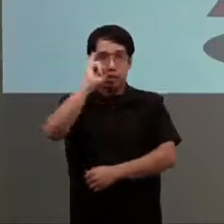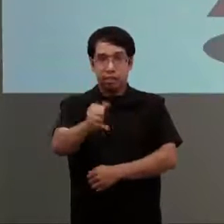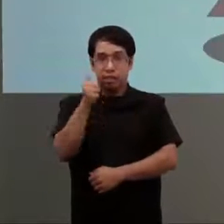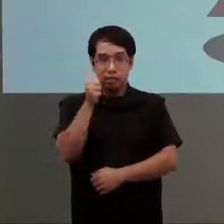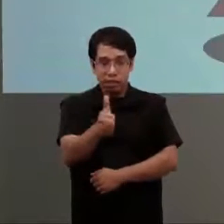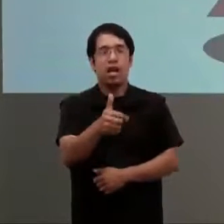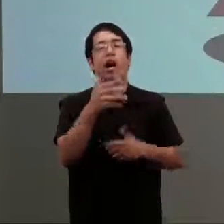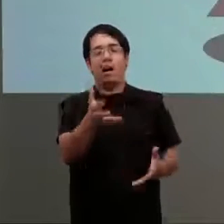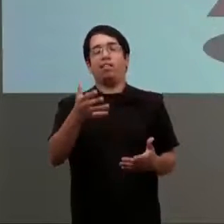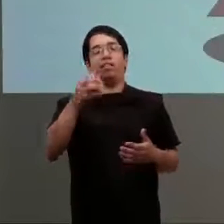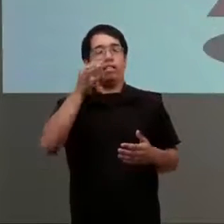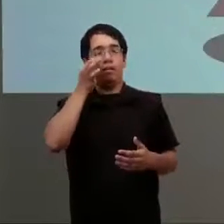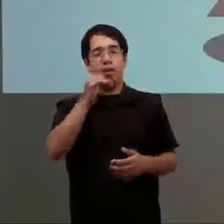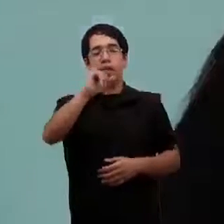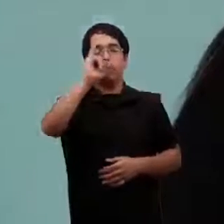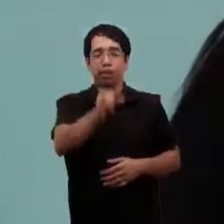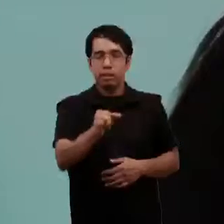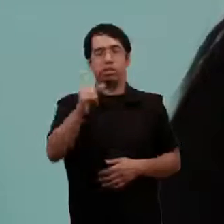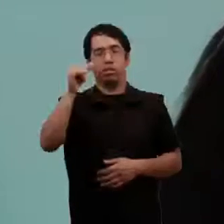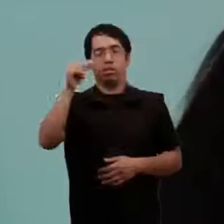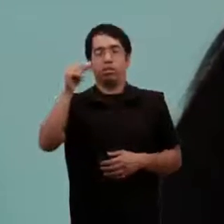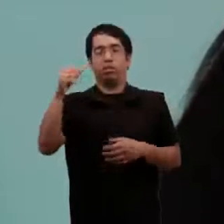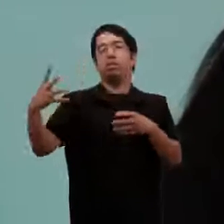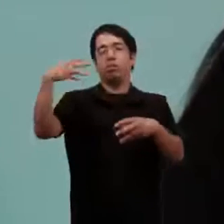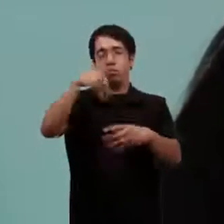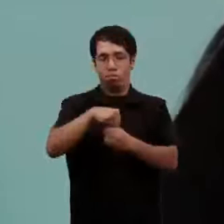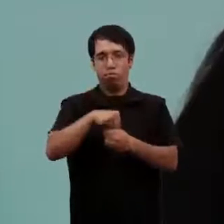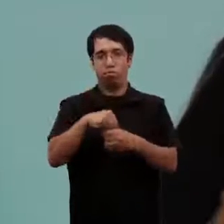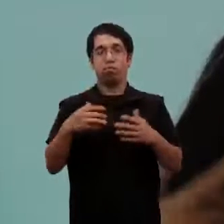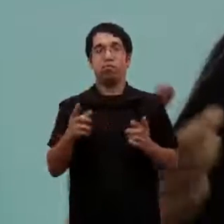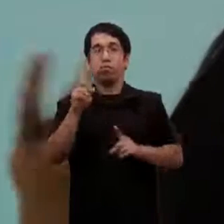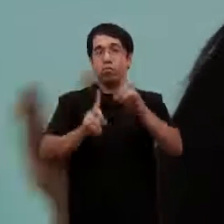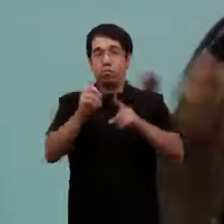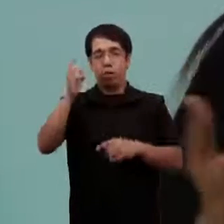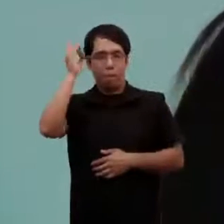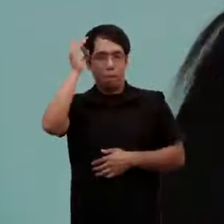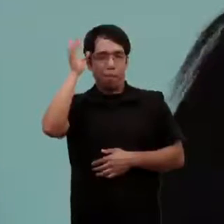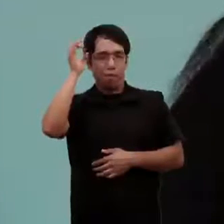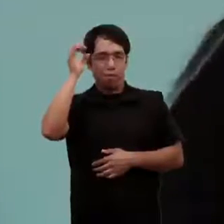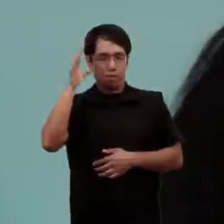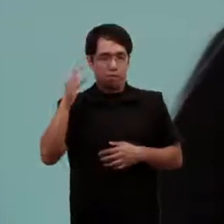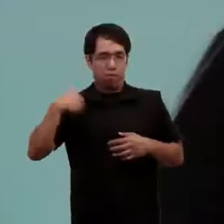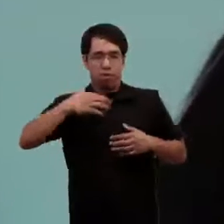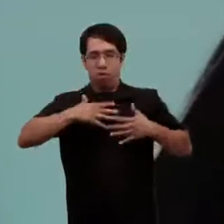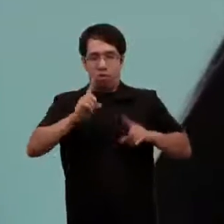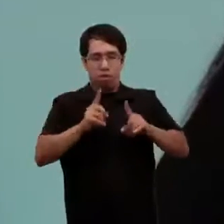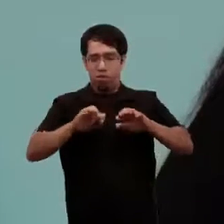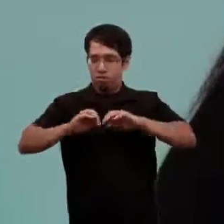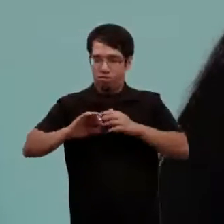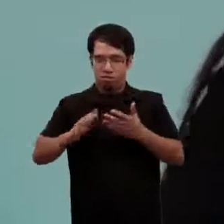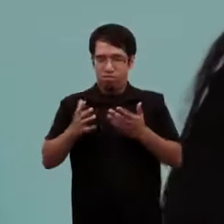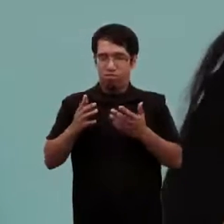porque a veces también como profesionales nos divorciamos de los otros contextos